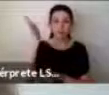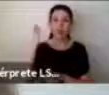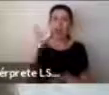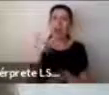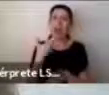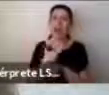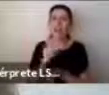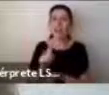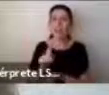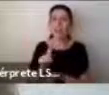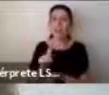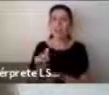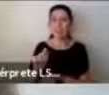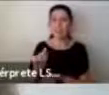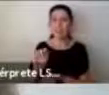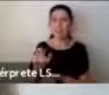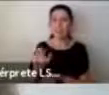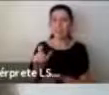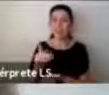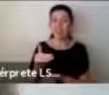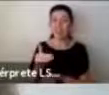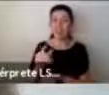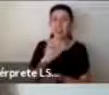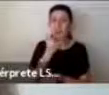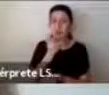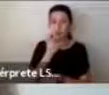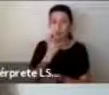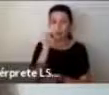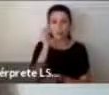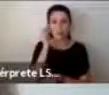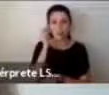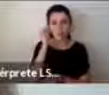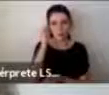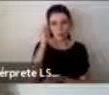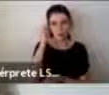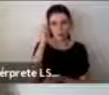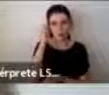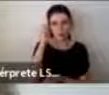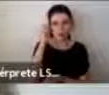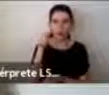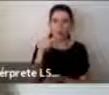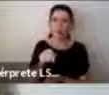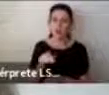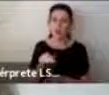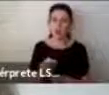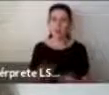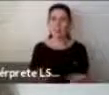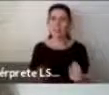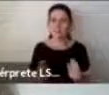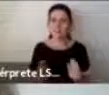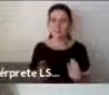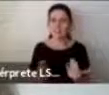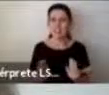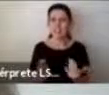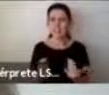YouTube, donde habla precisamente de esta necesidad de poder generar espacios que permitan mayor participación de personas neurodiversas.